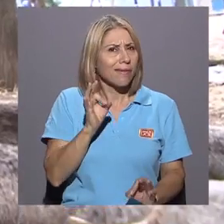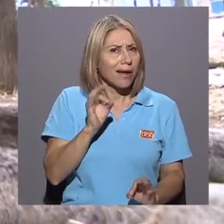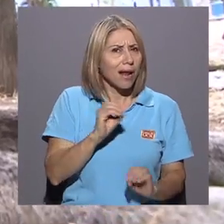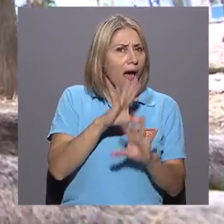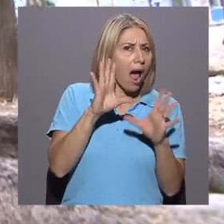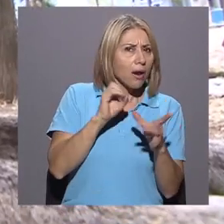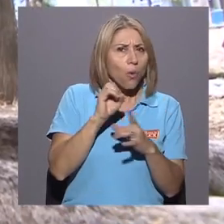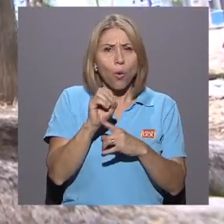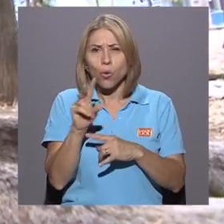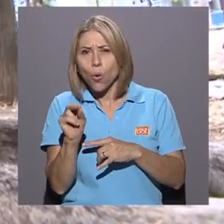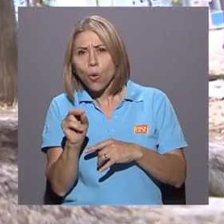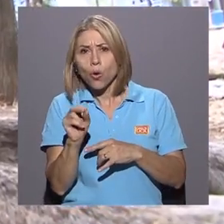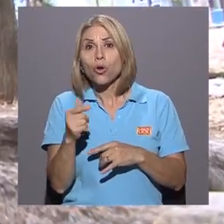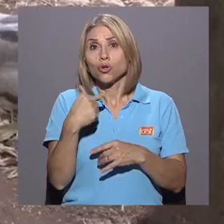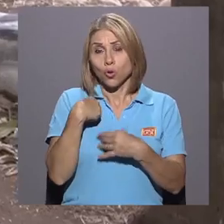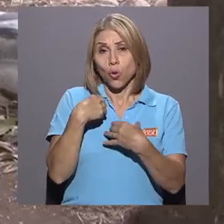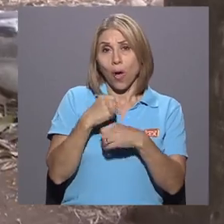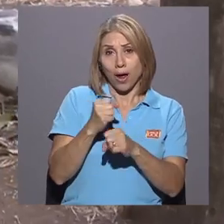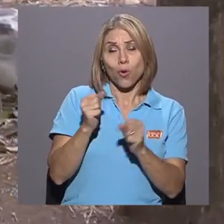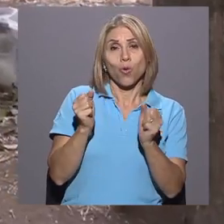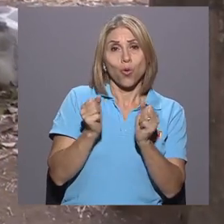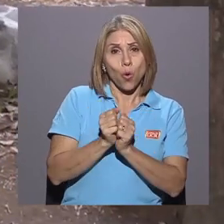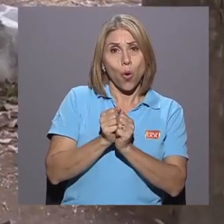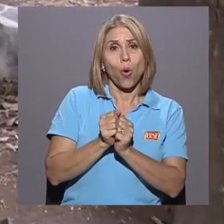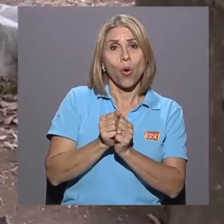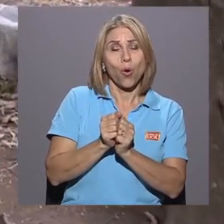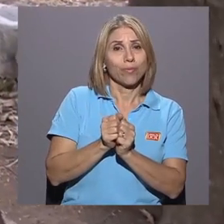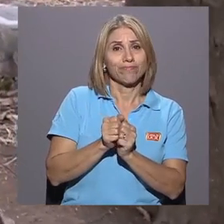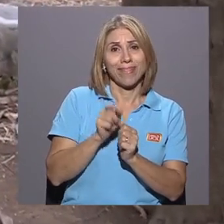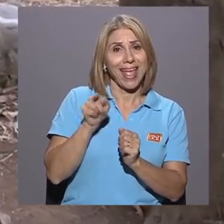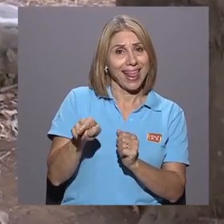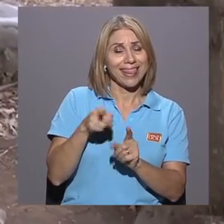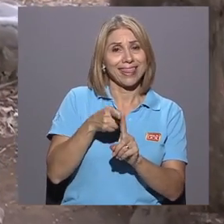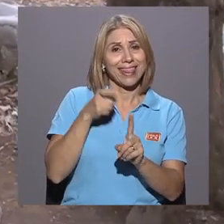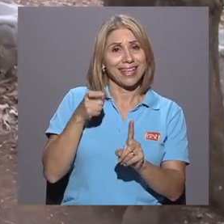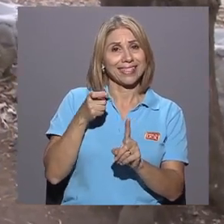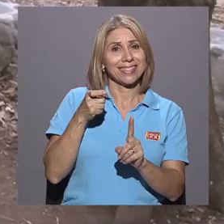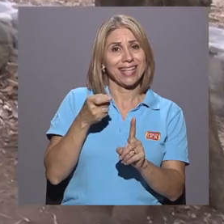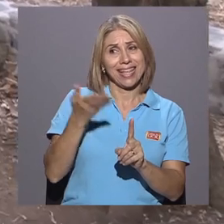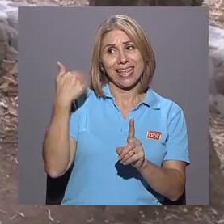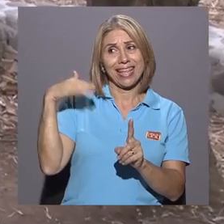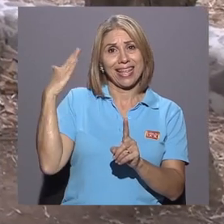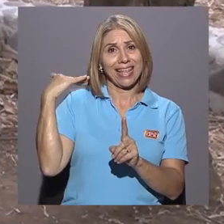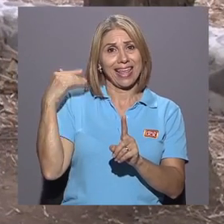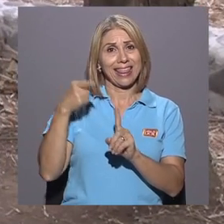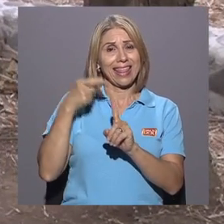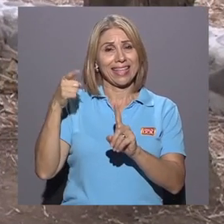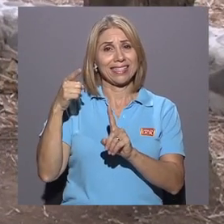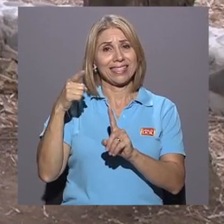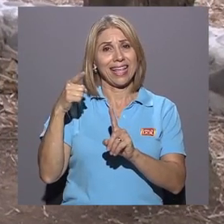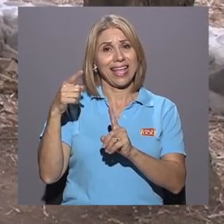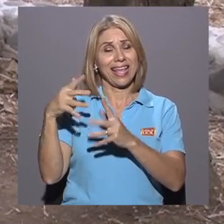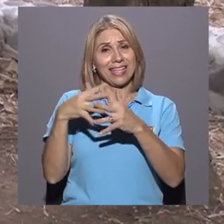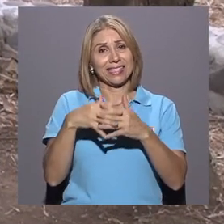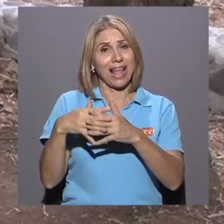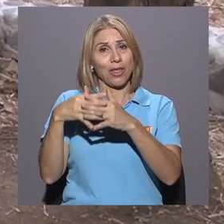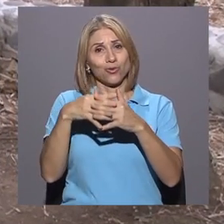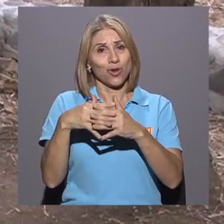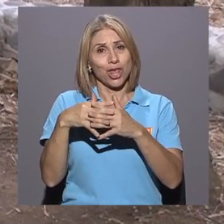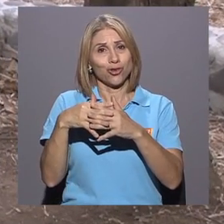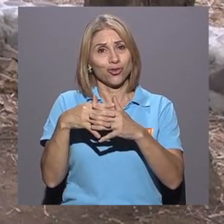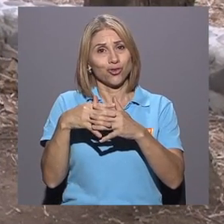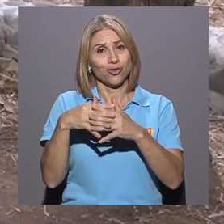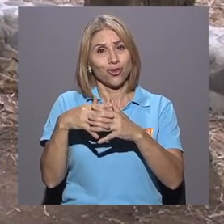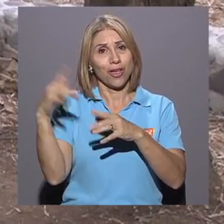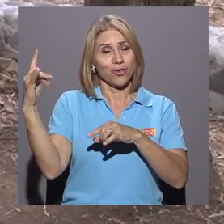claro. Yo lo hago con él, desde que volví de Estados Unidos para el cierre, porque él se va para el cielo. Y aquí